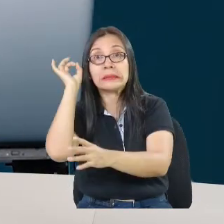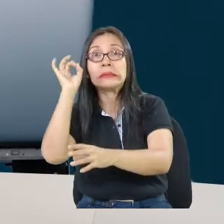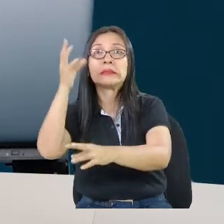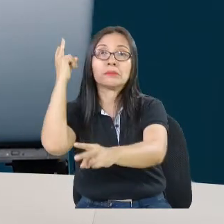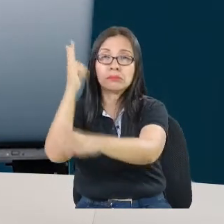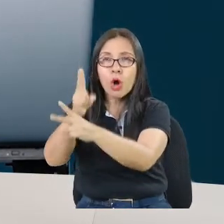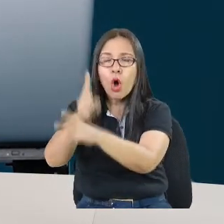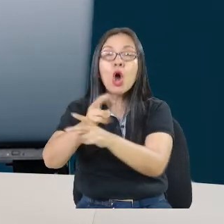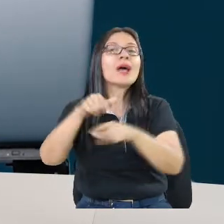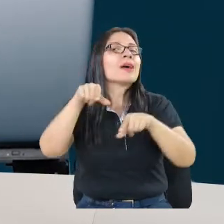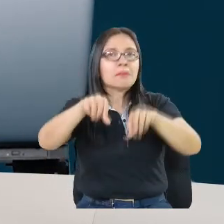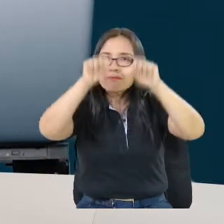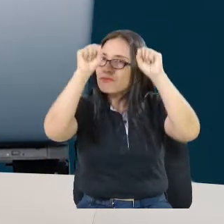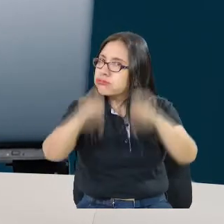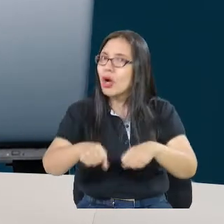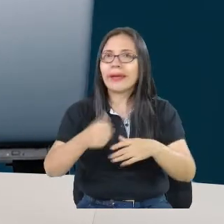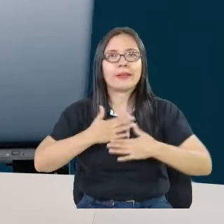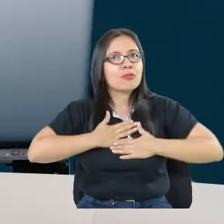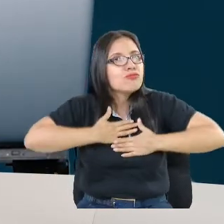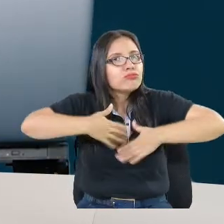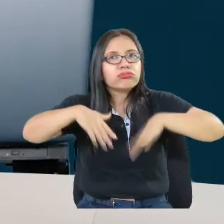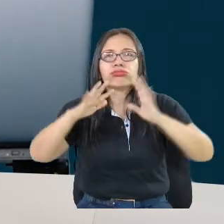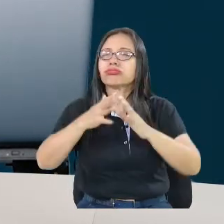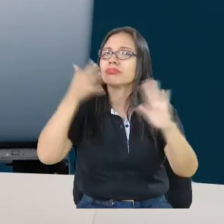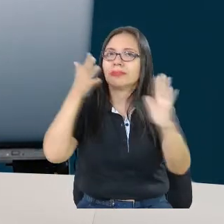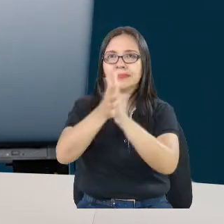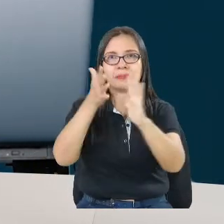el geoportal y consultar diferente tipo de información.